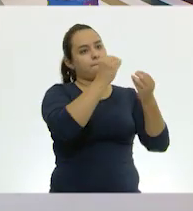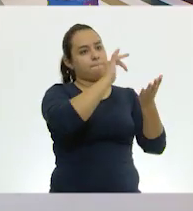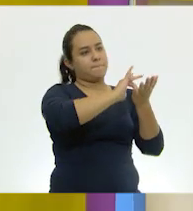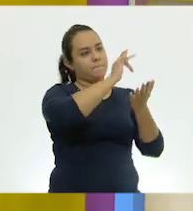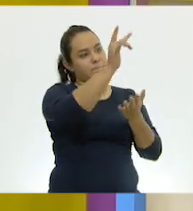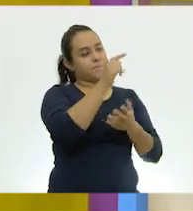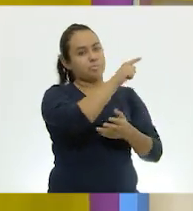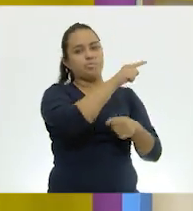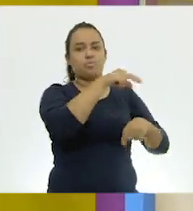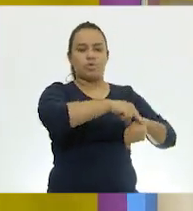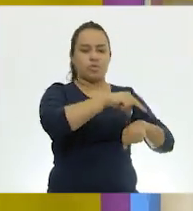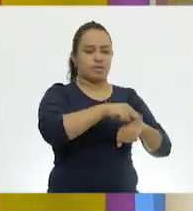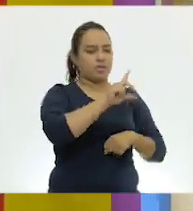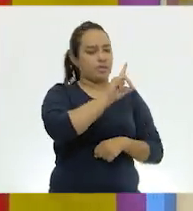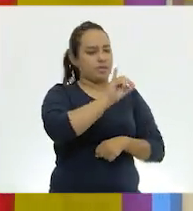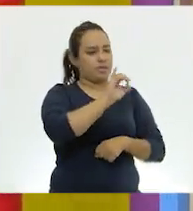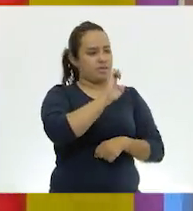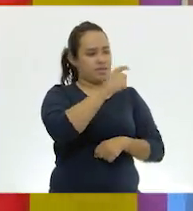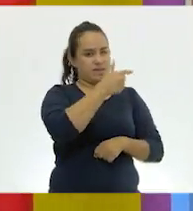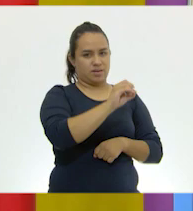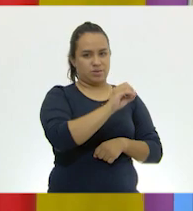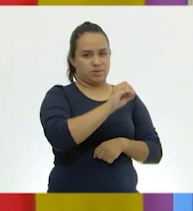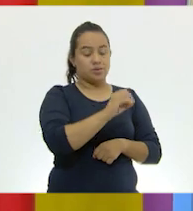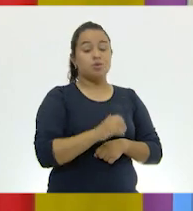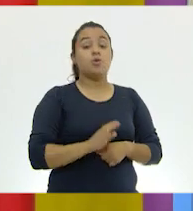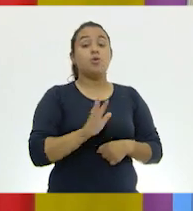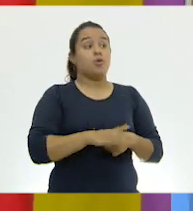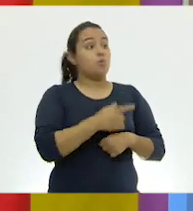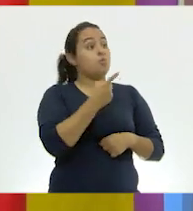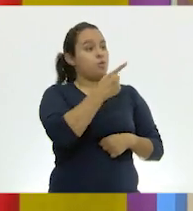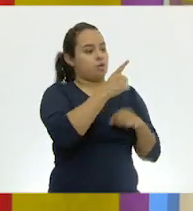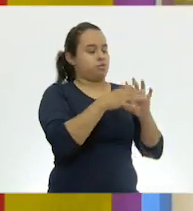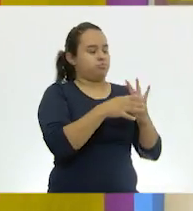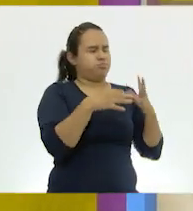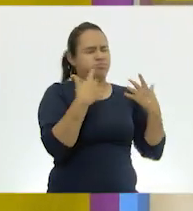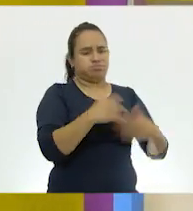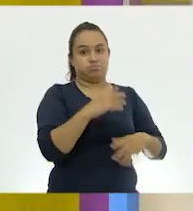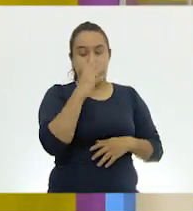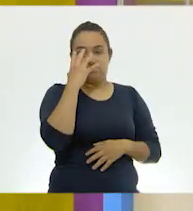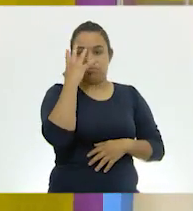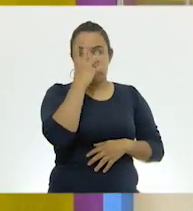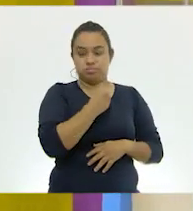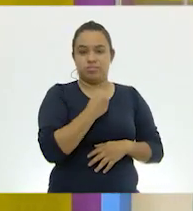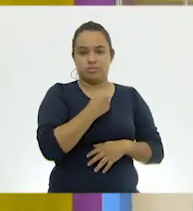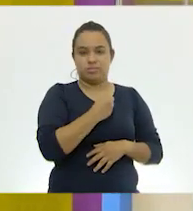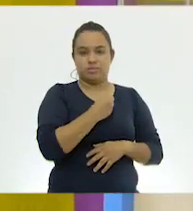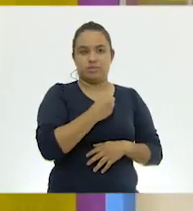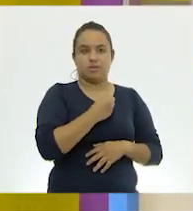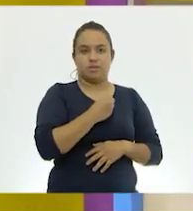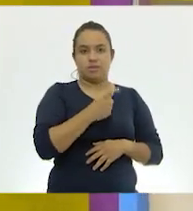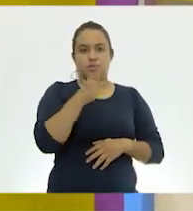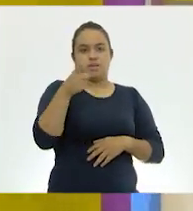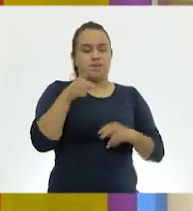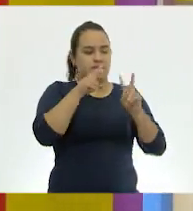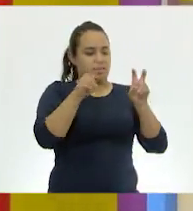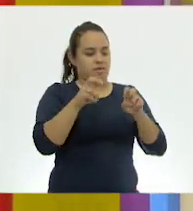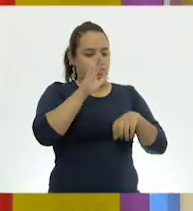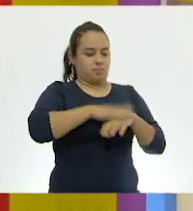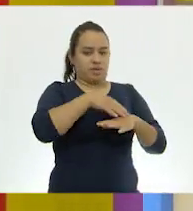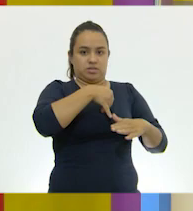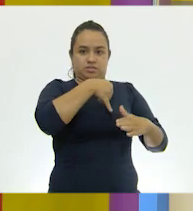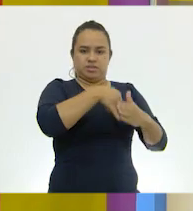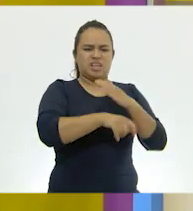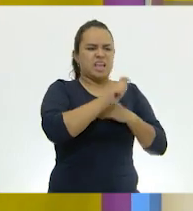gracias al doctor Diego Chaparro por esta fascinante explicación que nos dio, seguramente amplió mucho el tema de